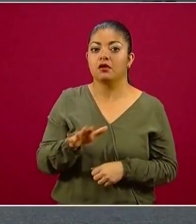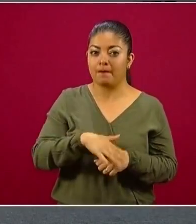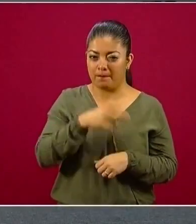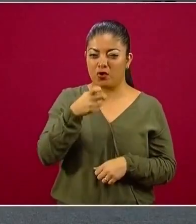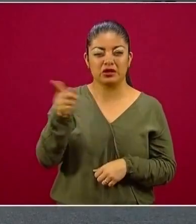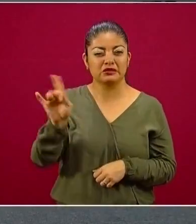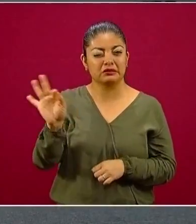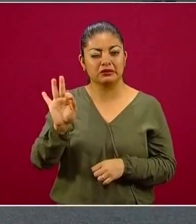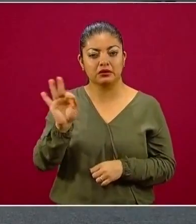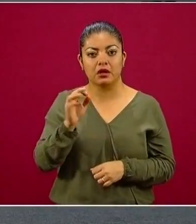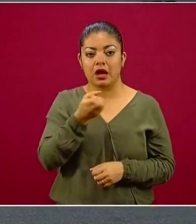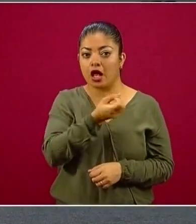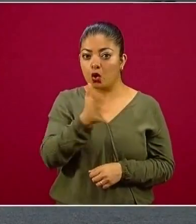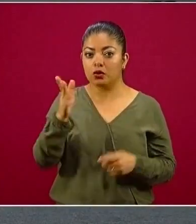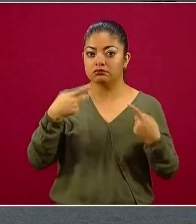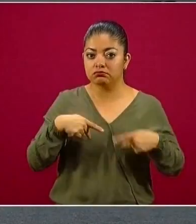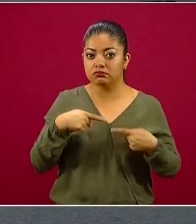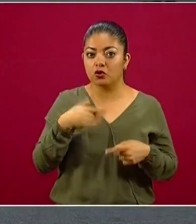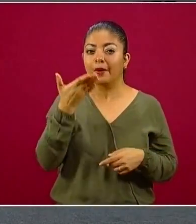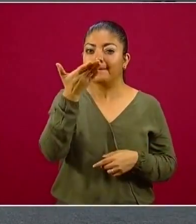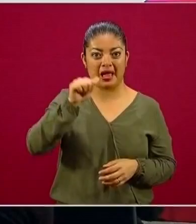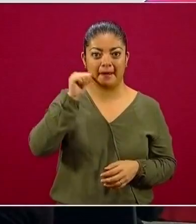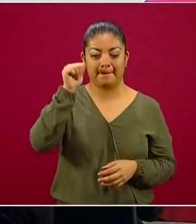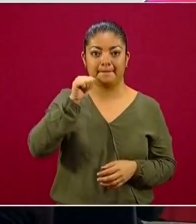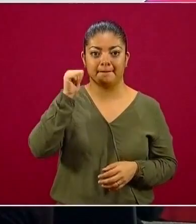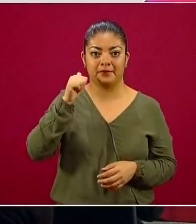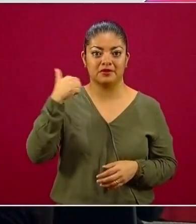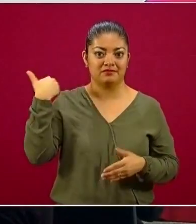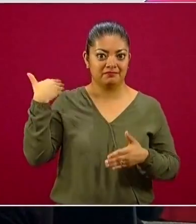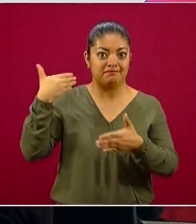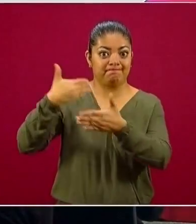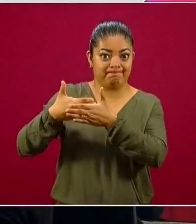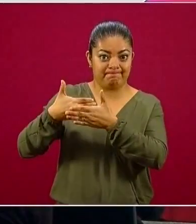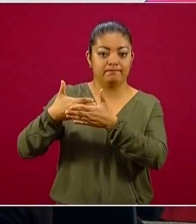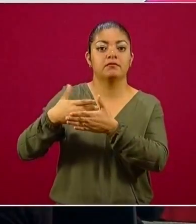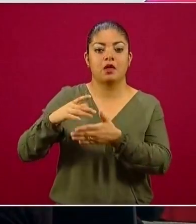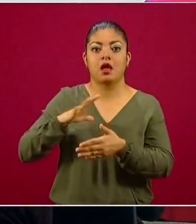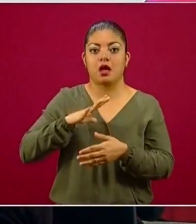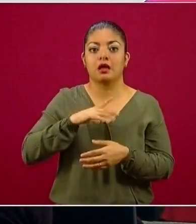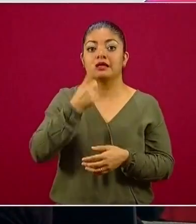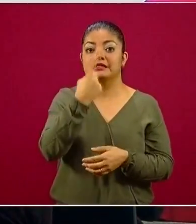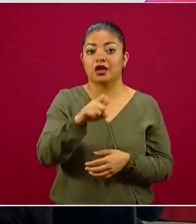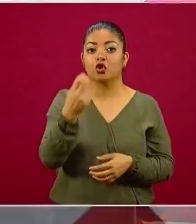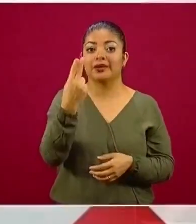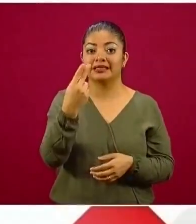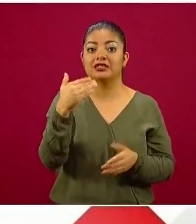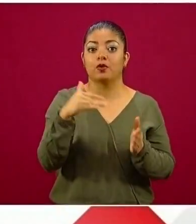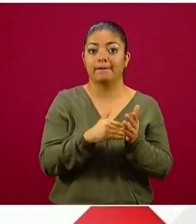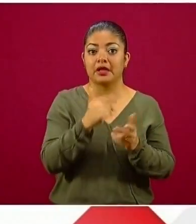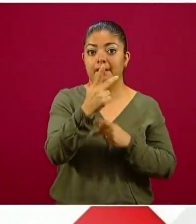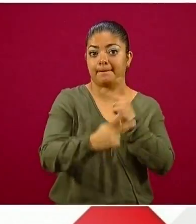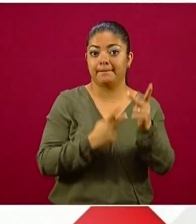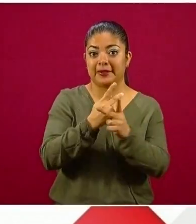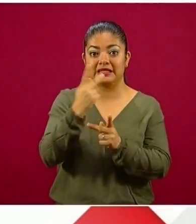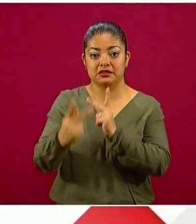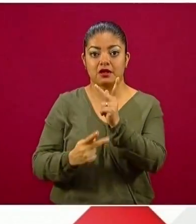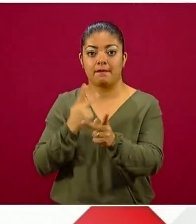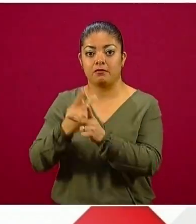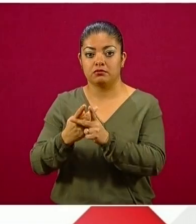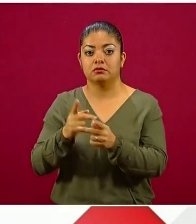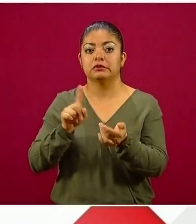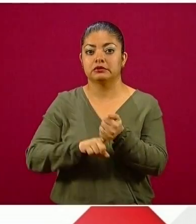cubrirá tres meses de su crédito al 100% y que al 20 de mayo se había dado algún apoyo a más de 131 mil